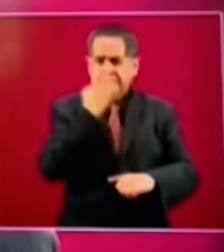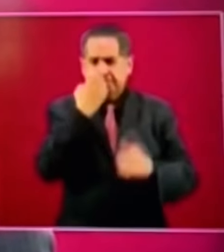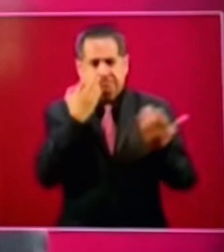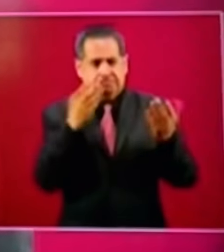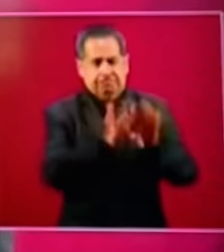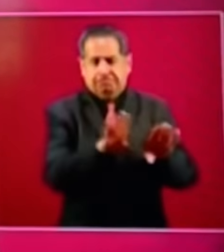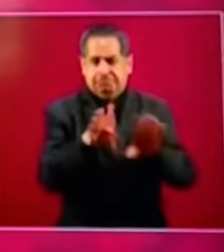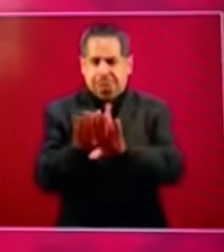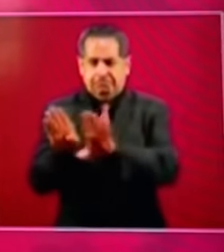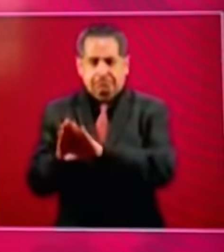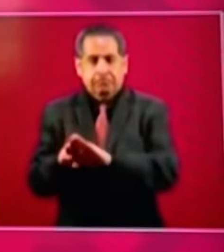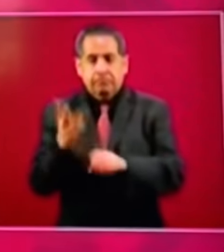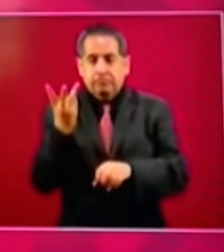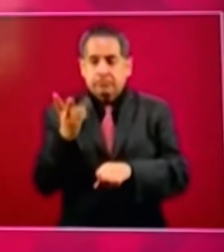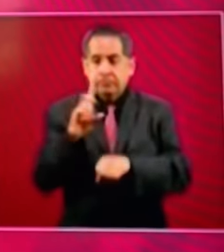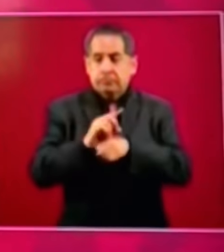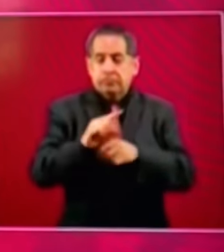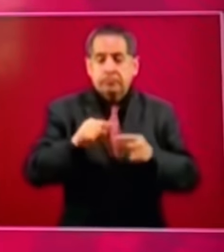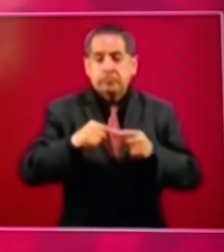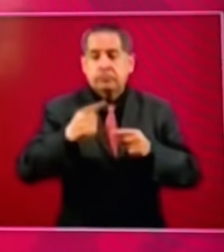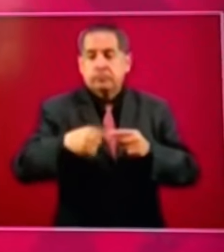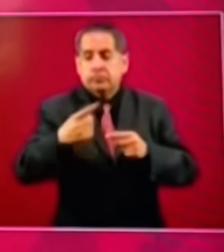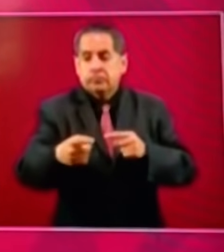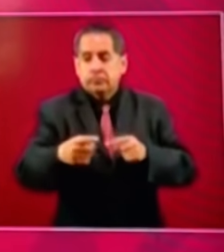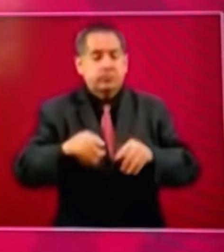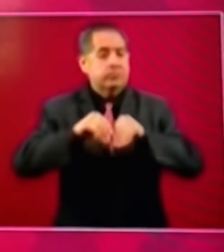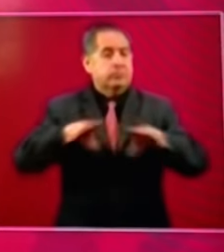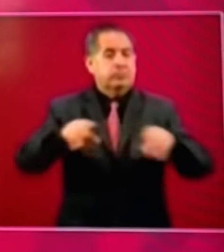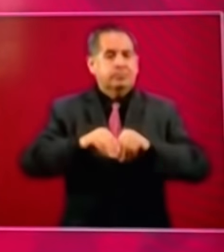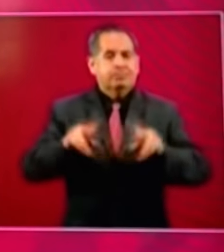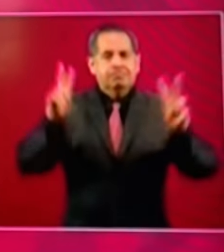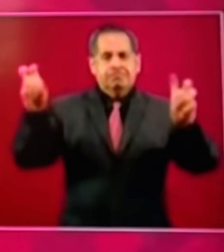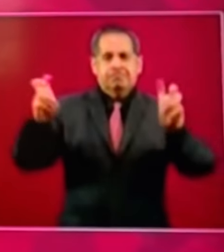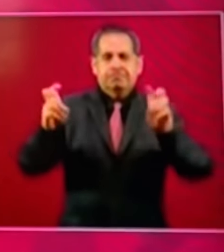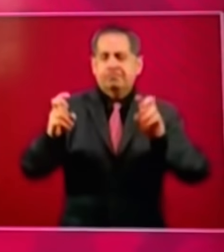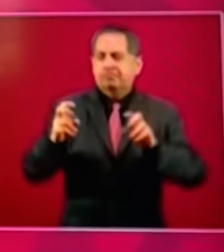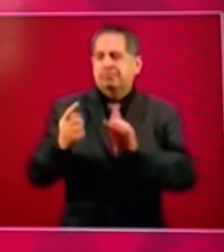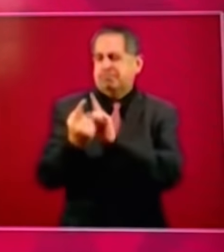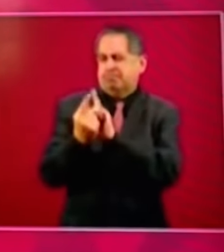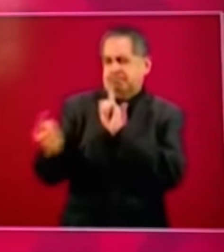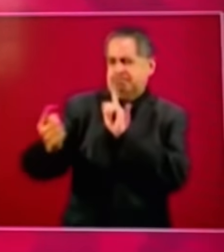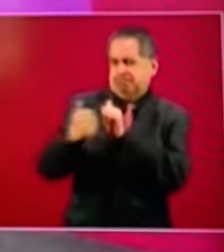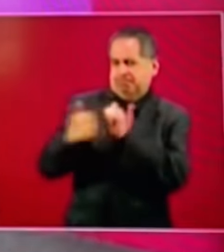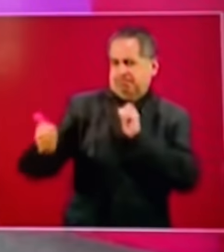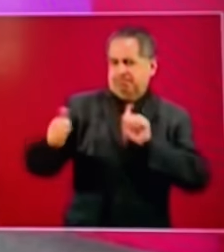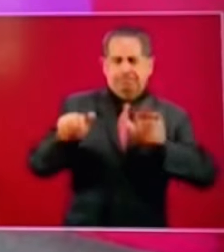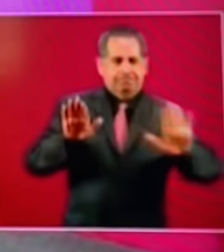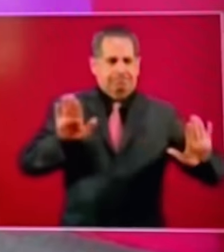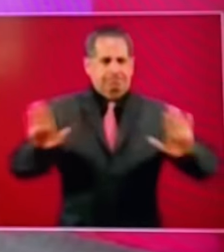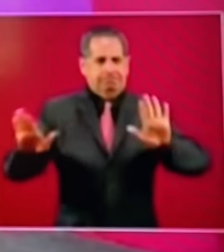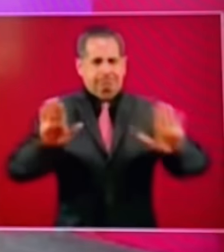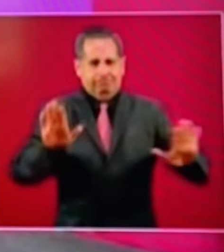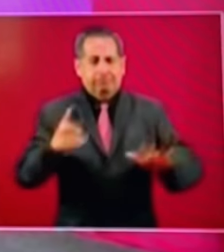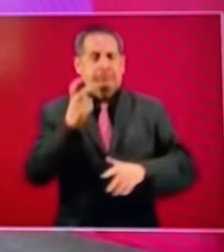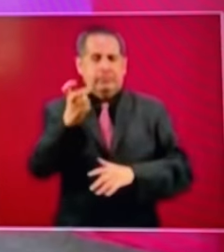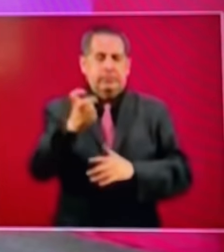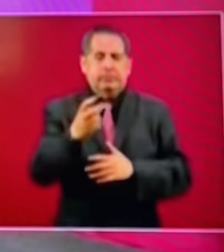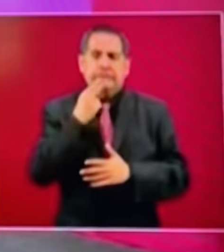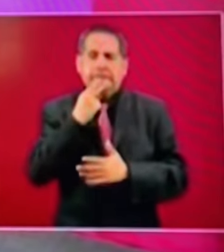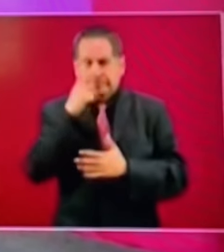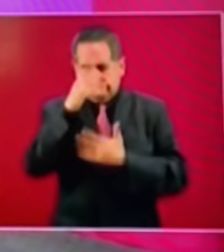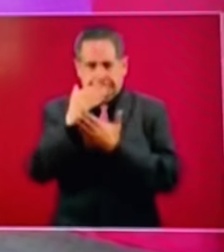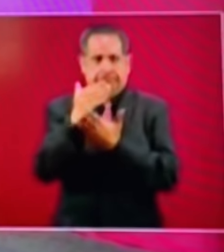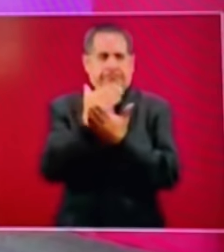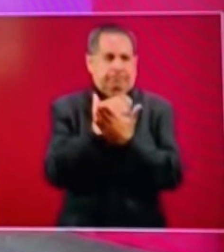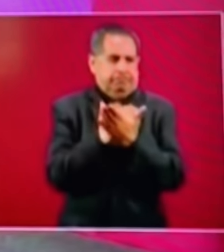tres días después comenzó la jornada nacional de sana distancia que contribuyó de manera decisiva a mitigar los efectos